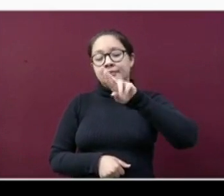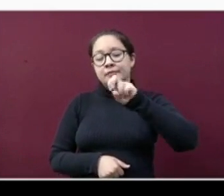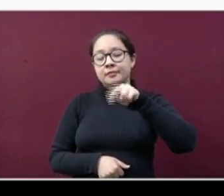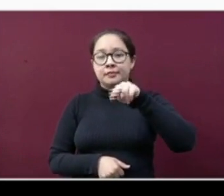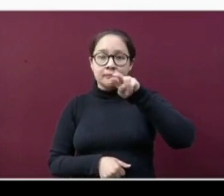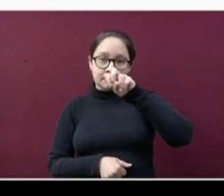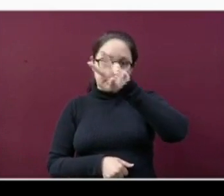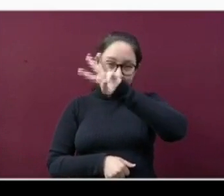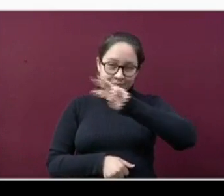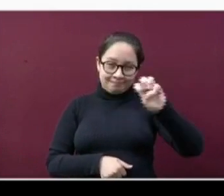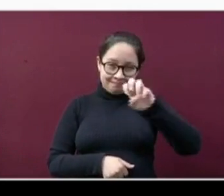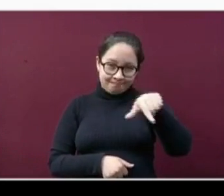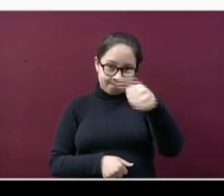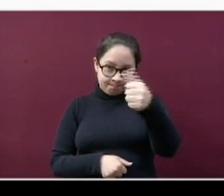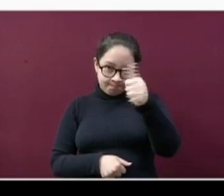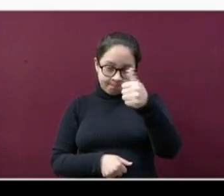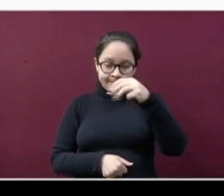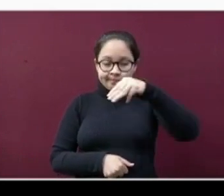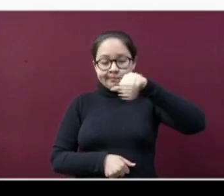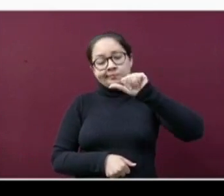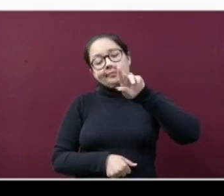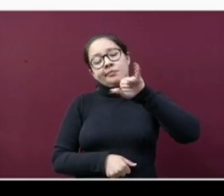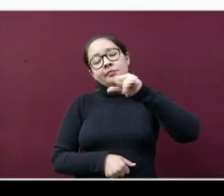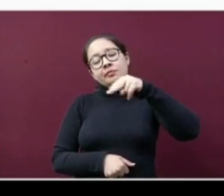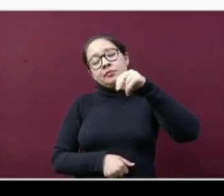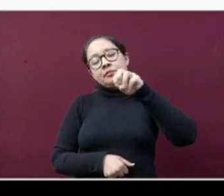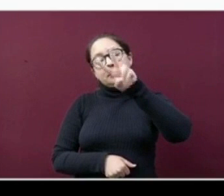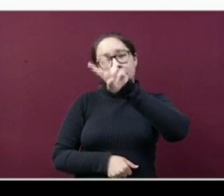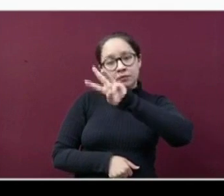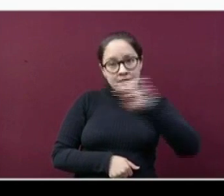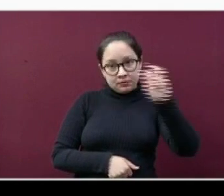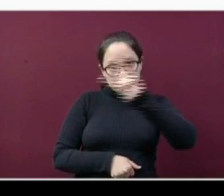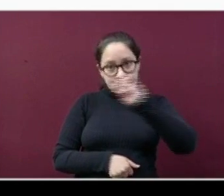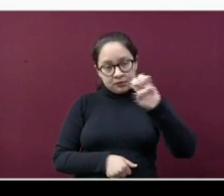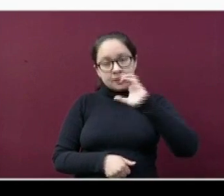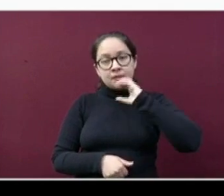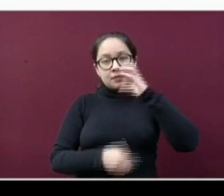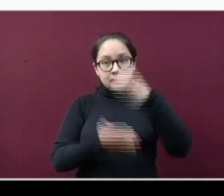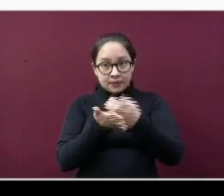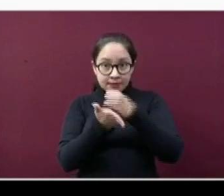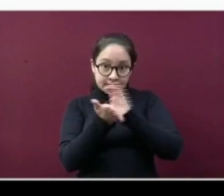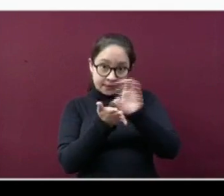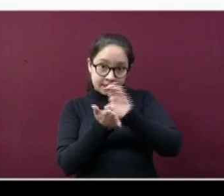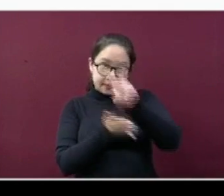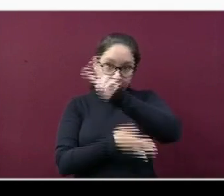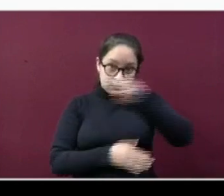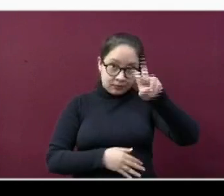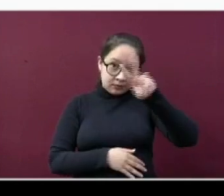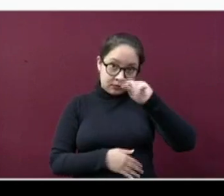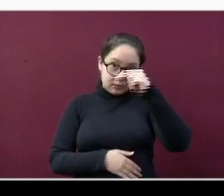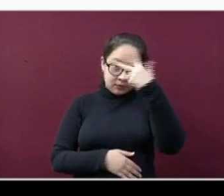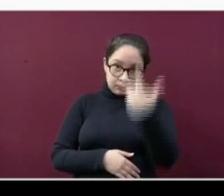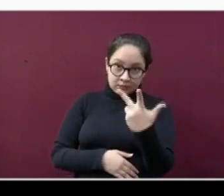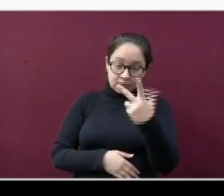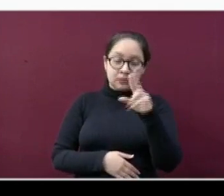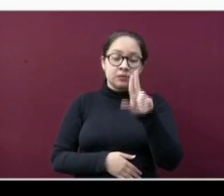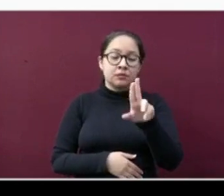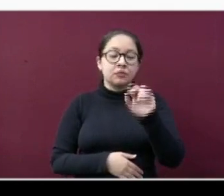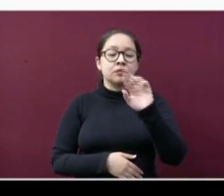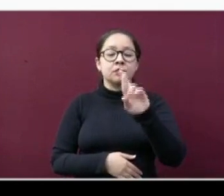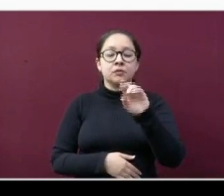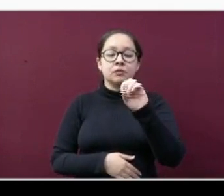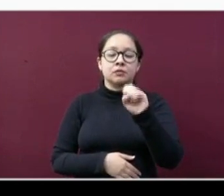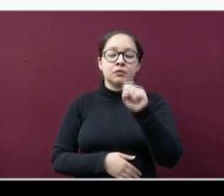311, Mariano Escobedo 300, Cuatepec con 288, Úrsulo